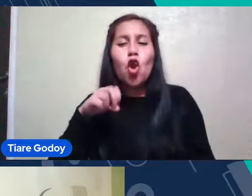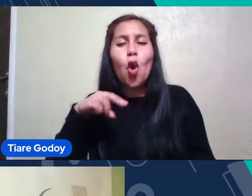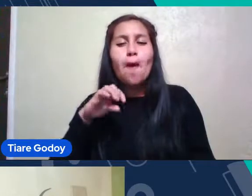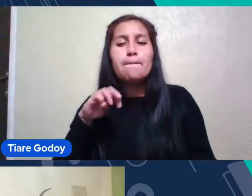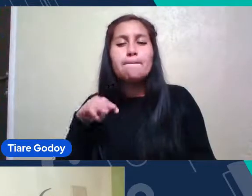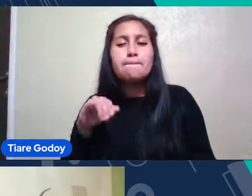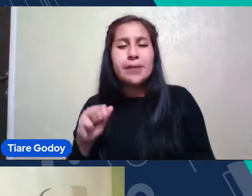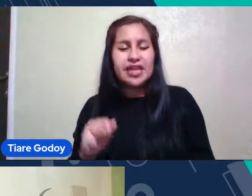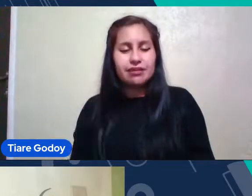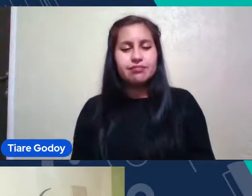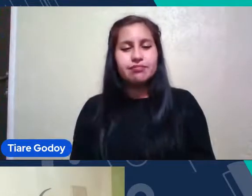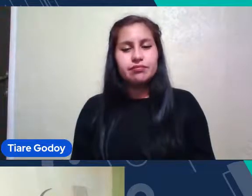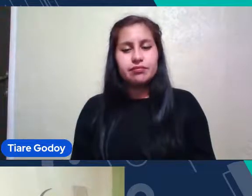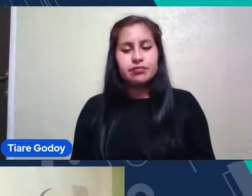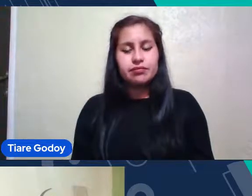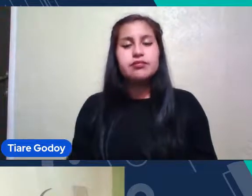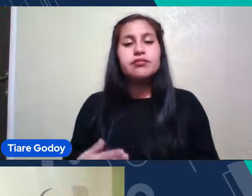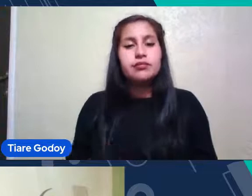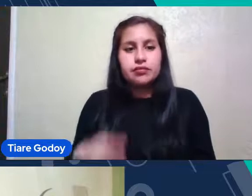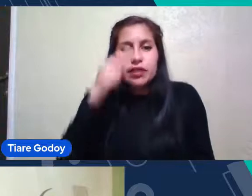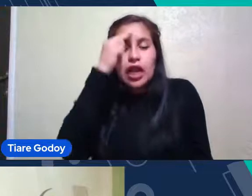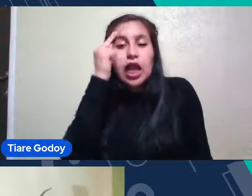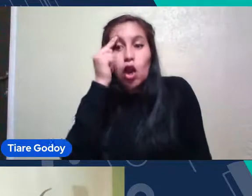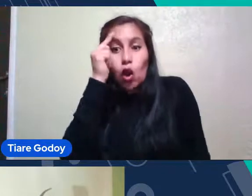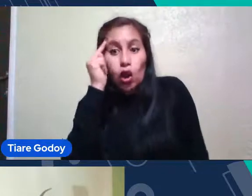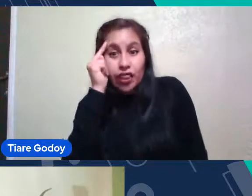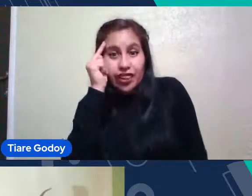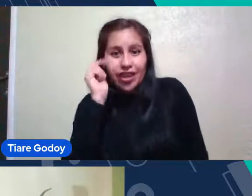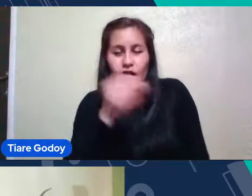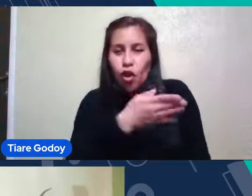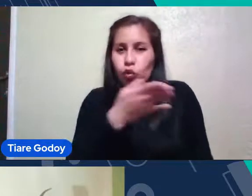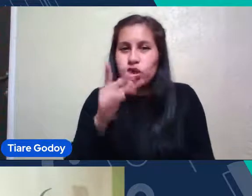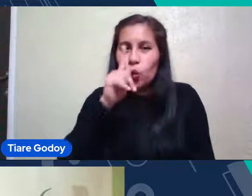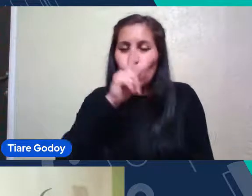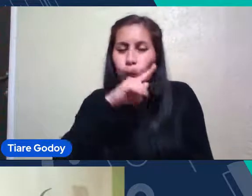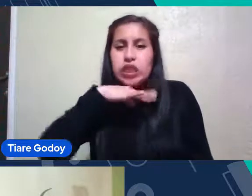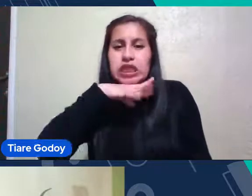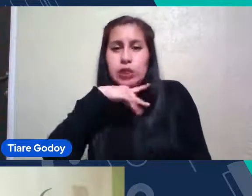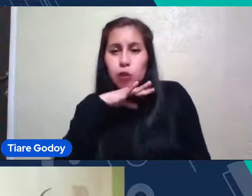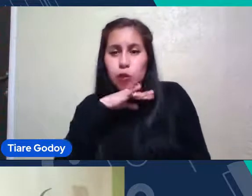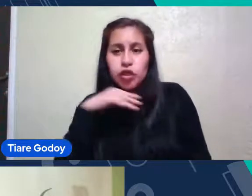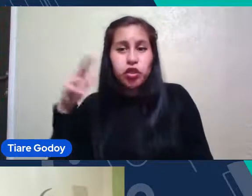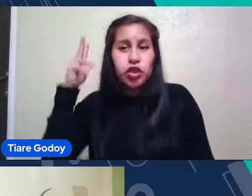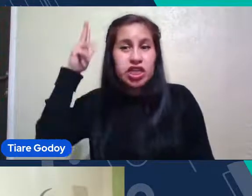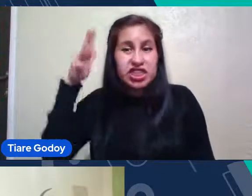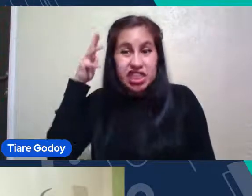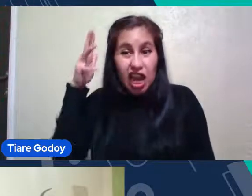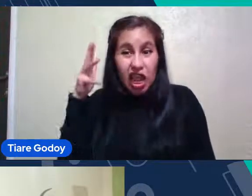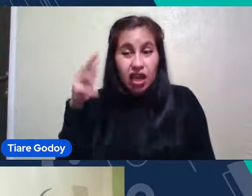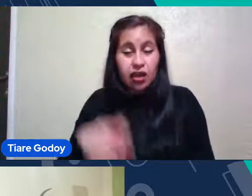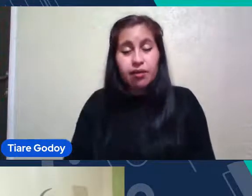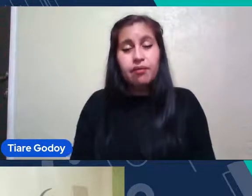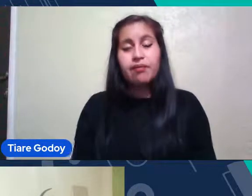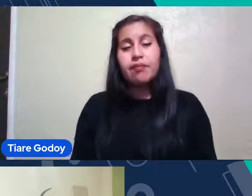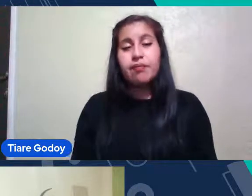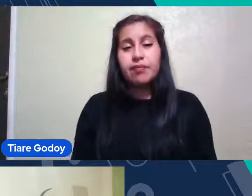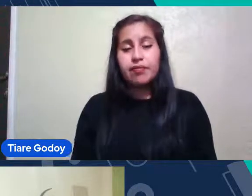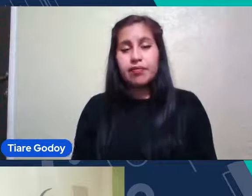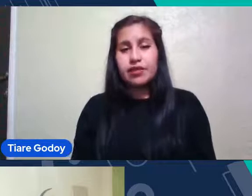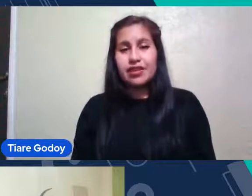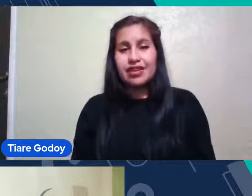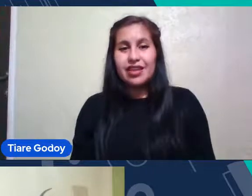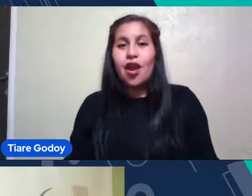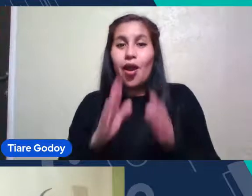Recordarle A La Gente Que Estamos En Los Últimos Minutos De La Charla Con Simón Y Para Que Puedan